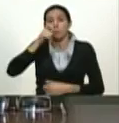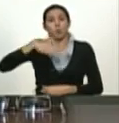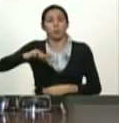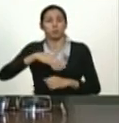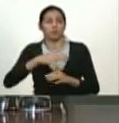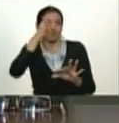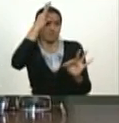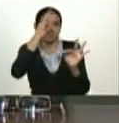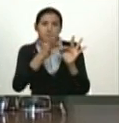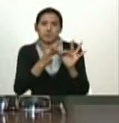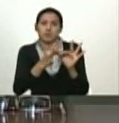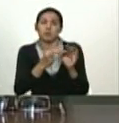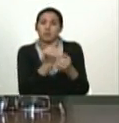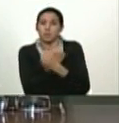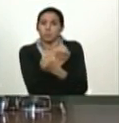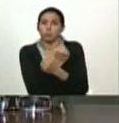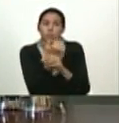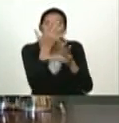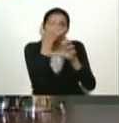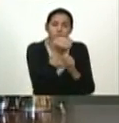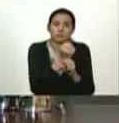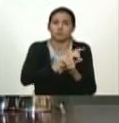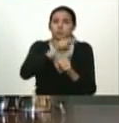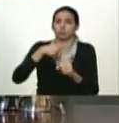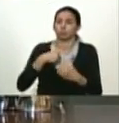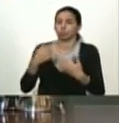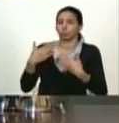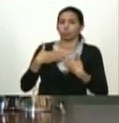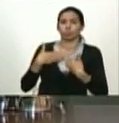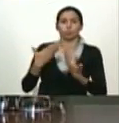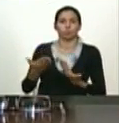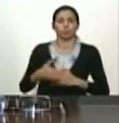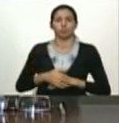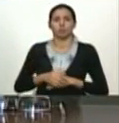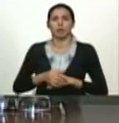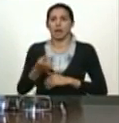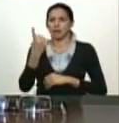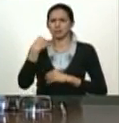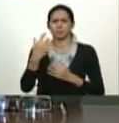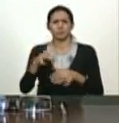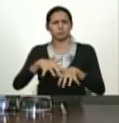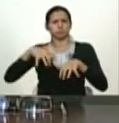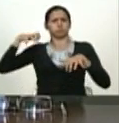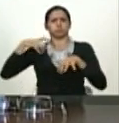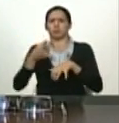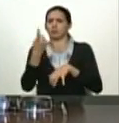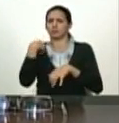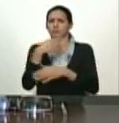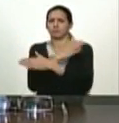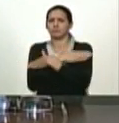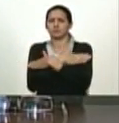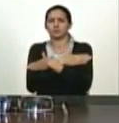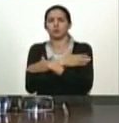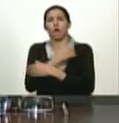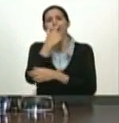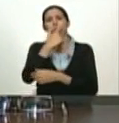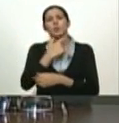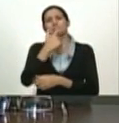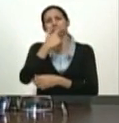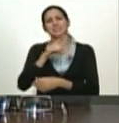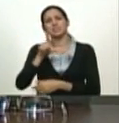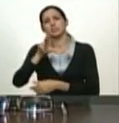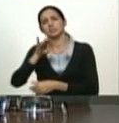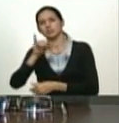su fe y su amor y tiene todo su apoyo ustedes lo han visto en las calles ayer fue impresionante Luis José Marcano felicito Luis José Marcano por la